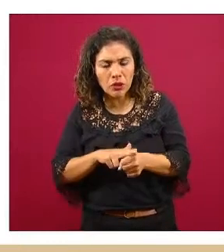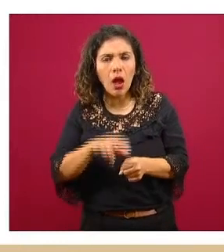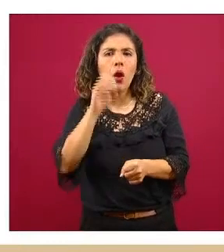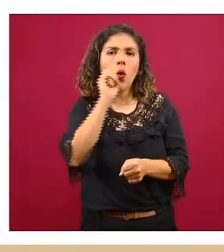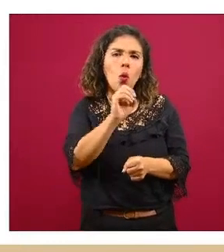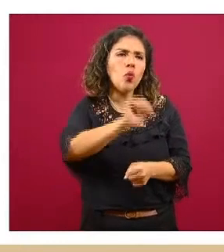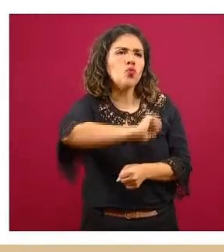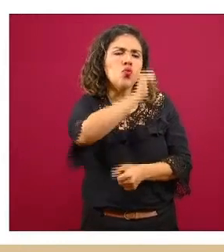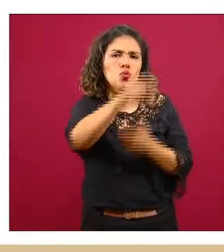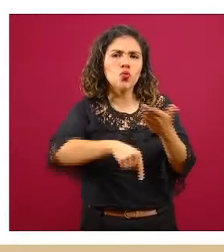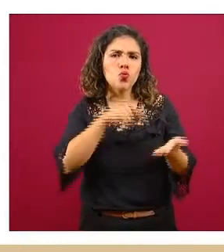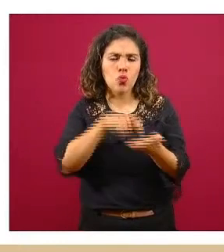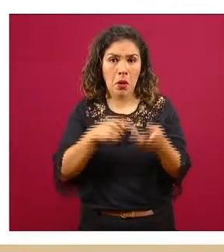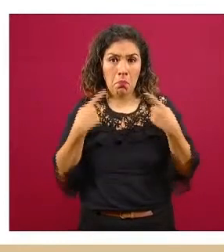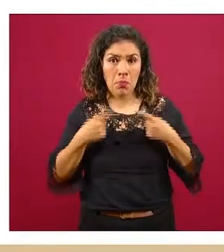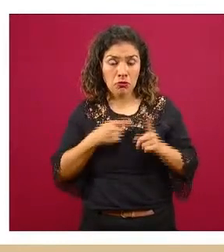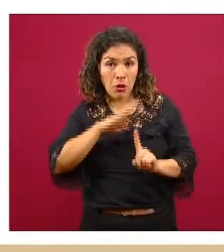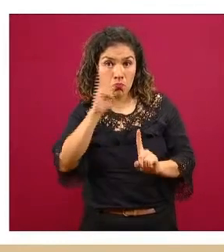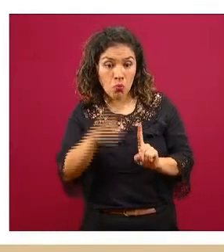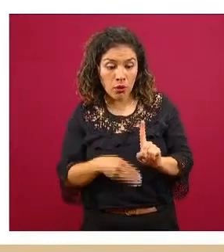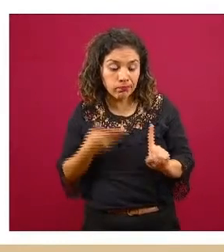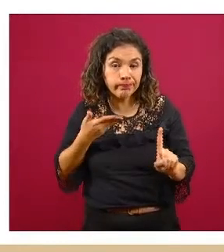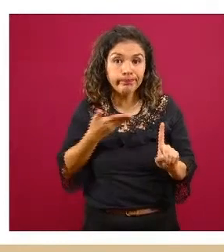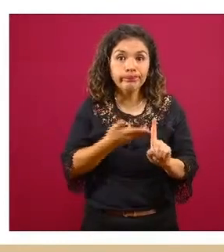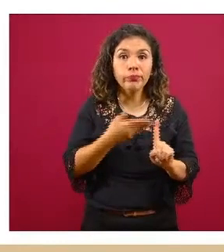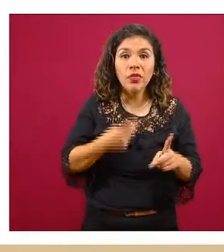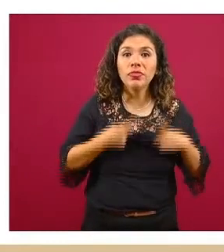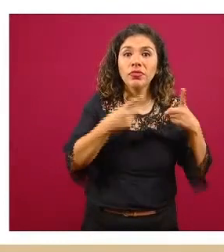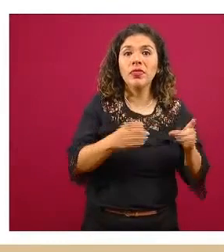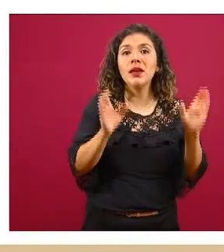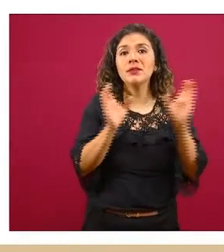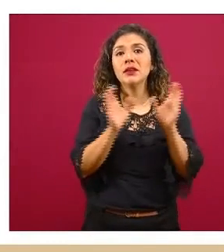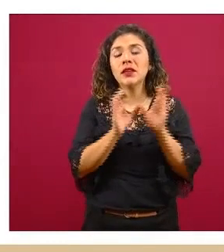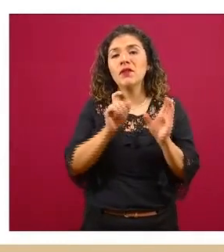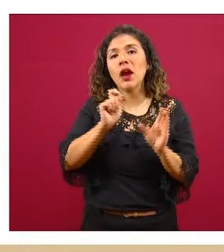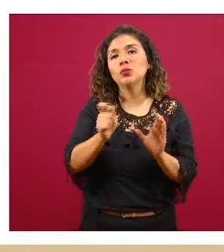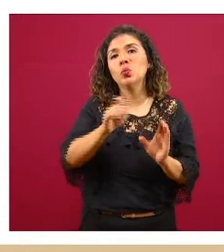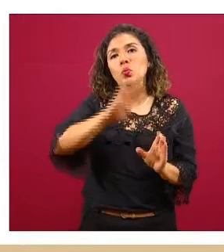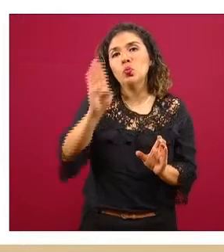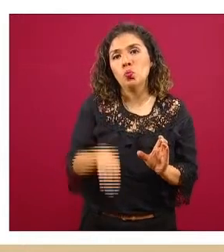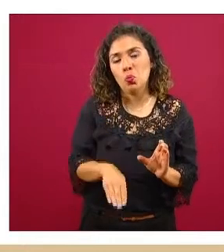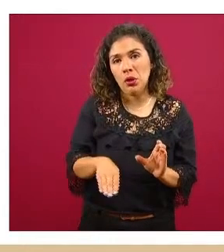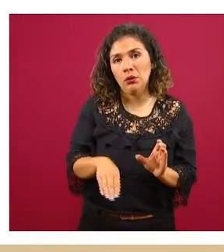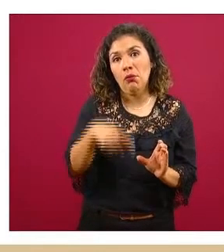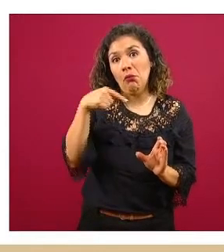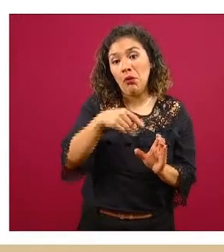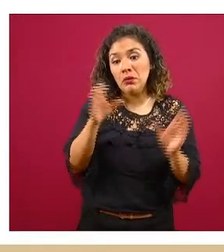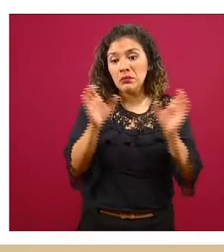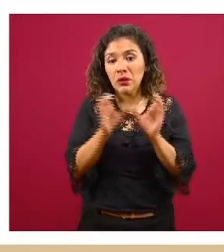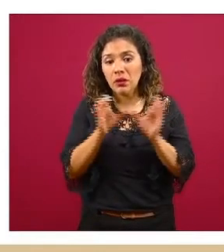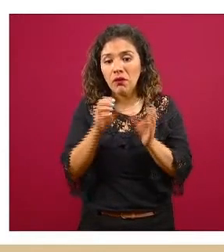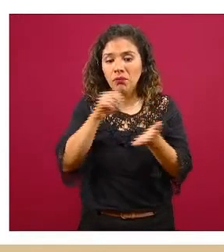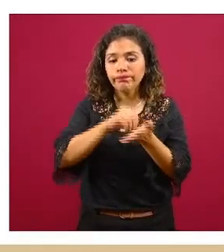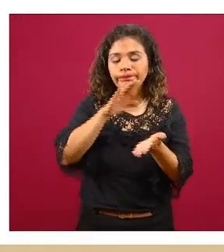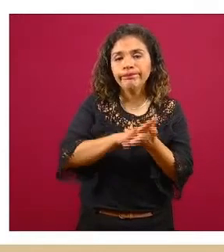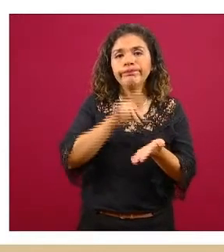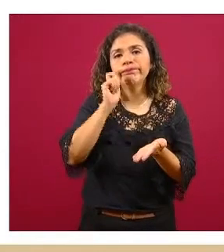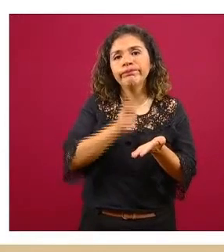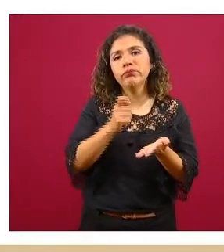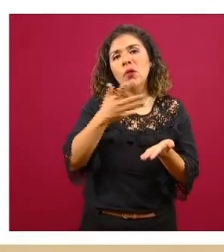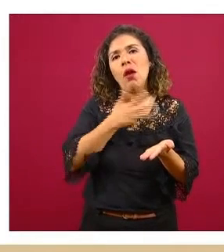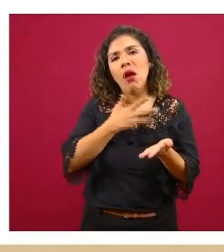en cualquier lugar se genera un certificado de defunción un certificado de defunción donde tiene es un certificado que se ha ido